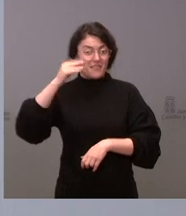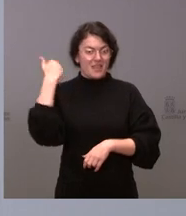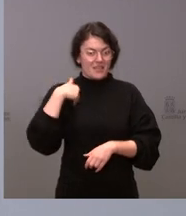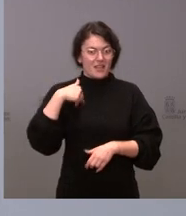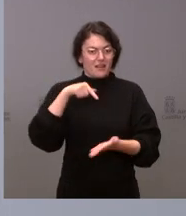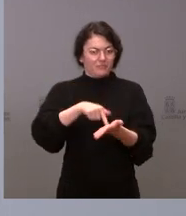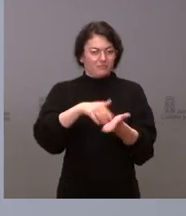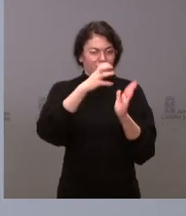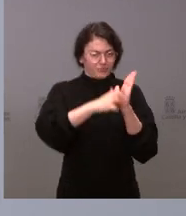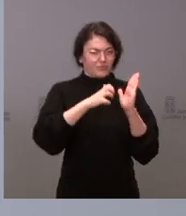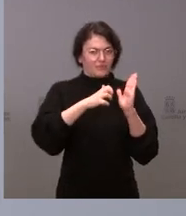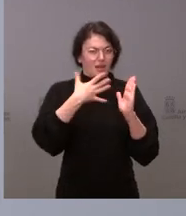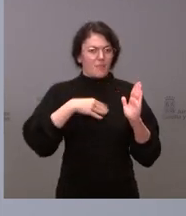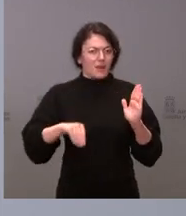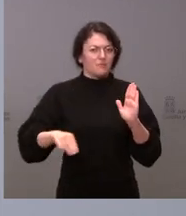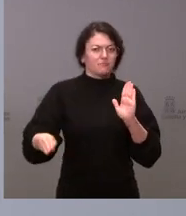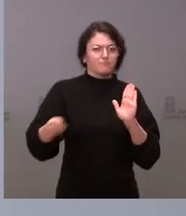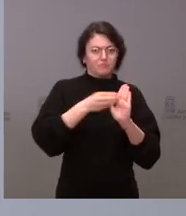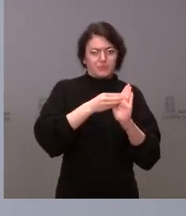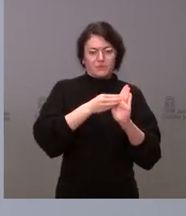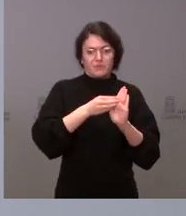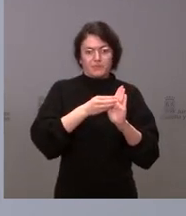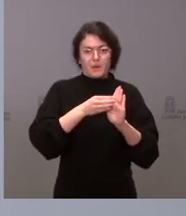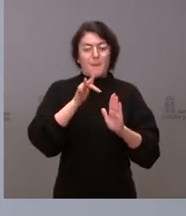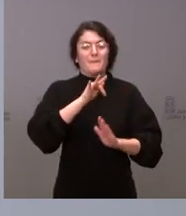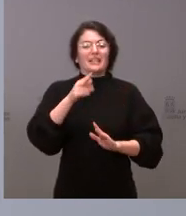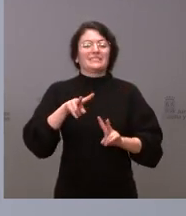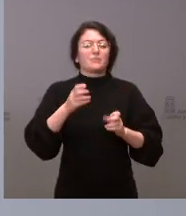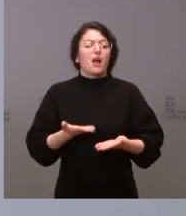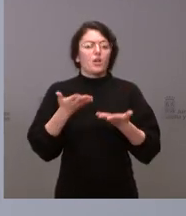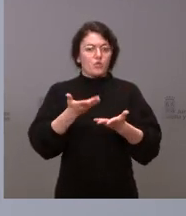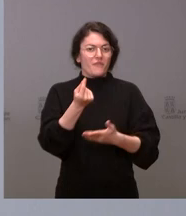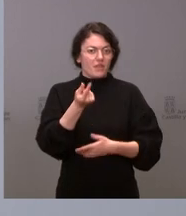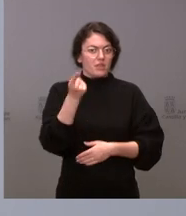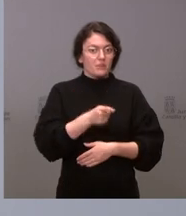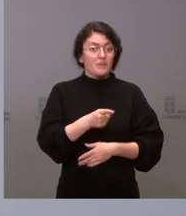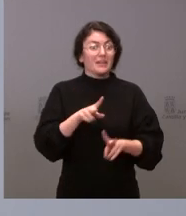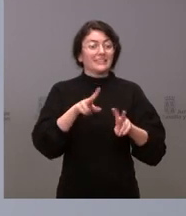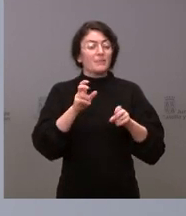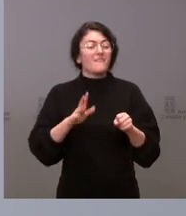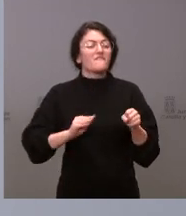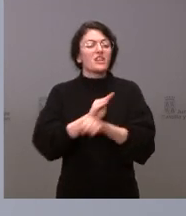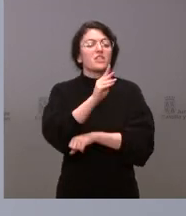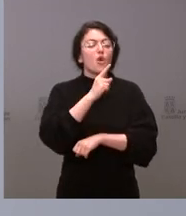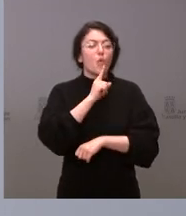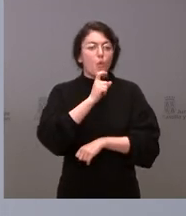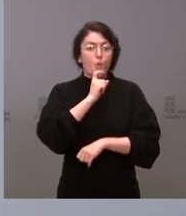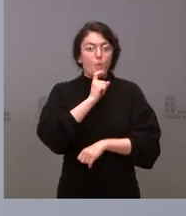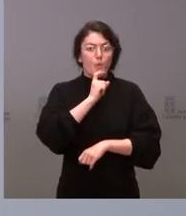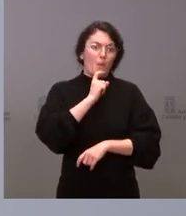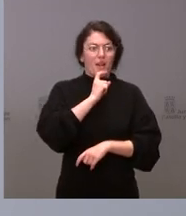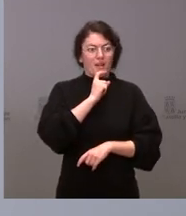también serán con carácter inmediato y tras en vigor. Y en términos de cómo se financian, mire, lo verdaderamente caro es no tomar medidas.